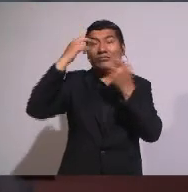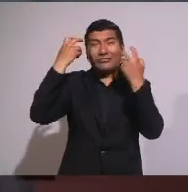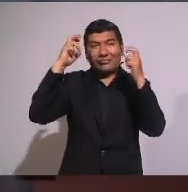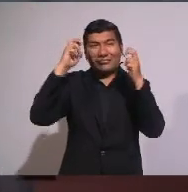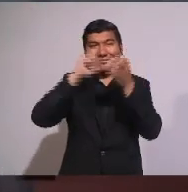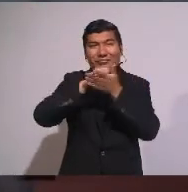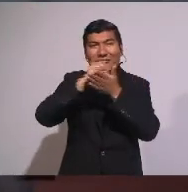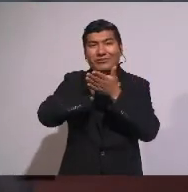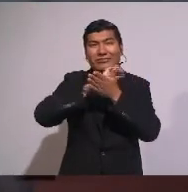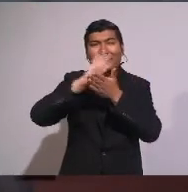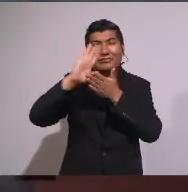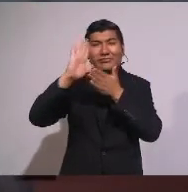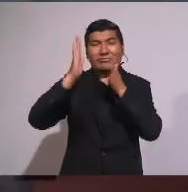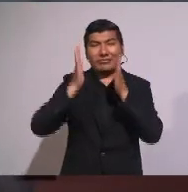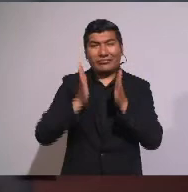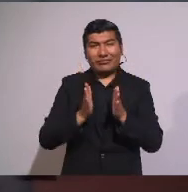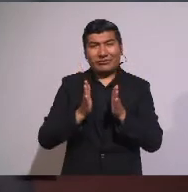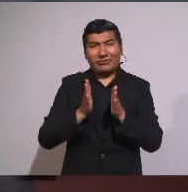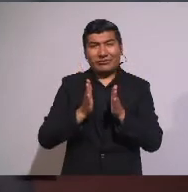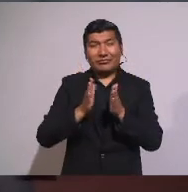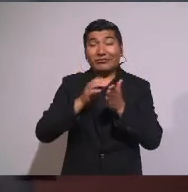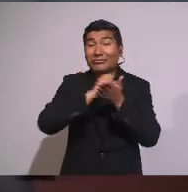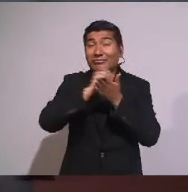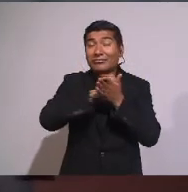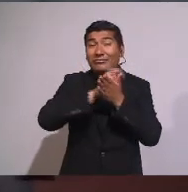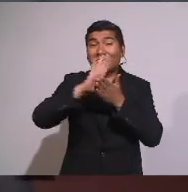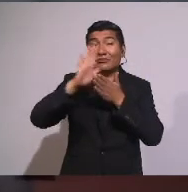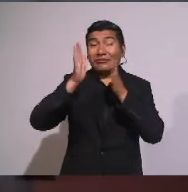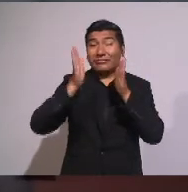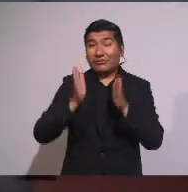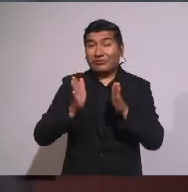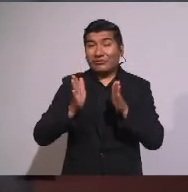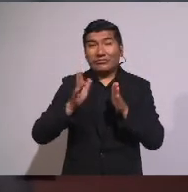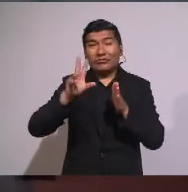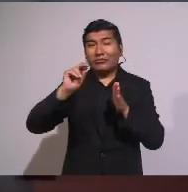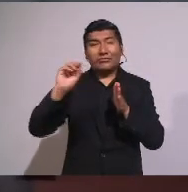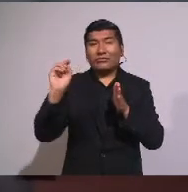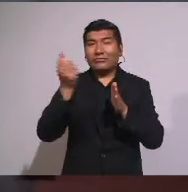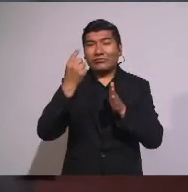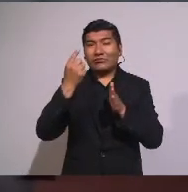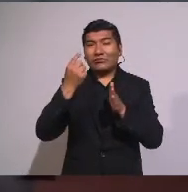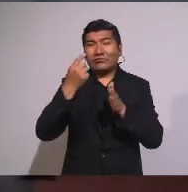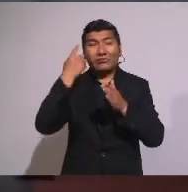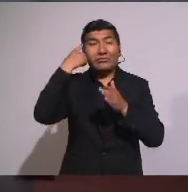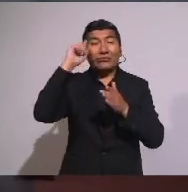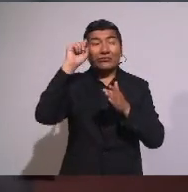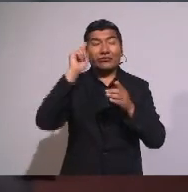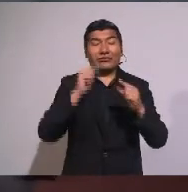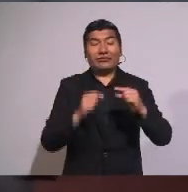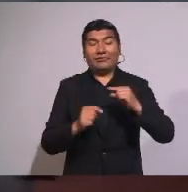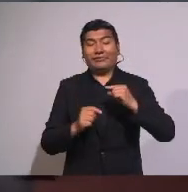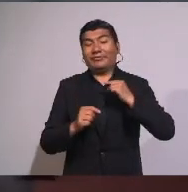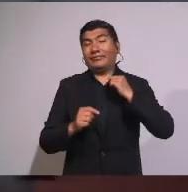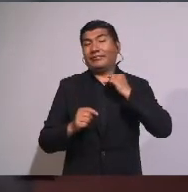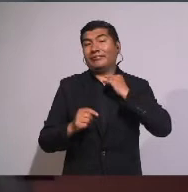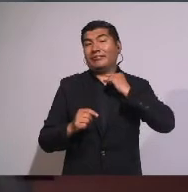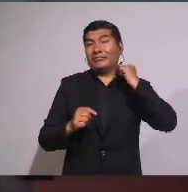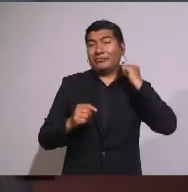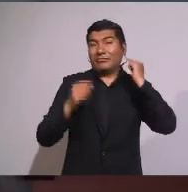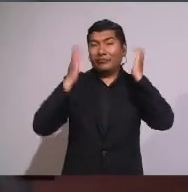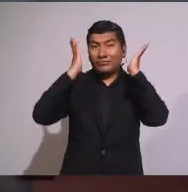La santidad no es solo para los sacerdotes O